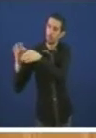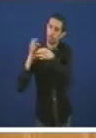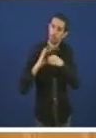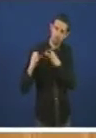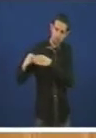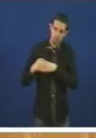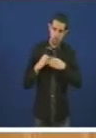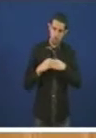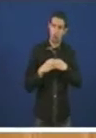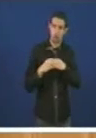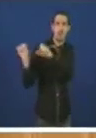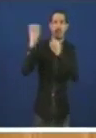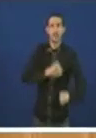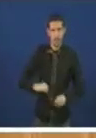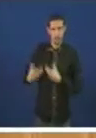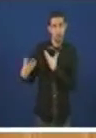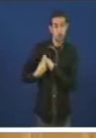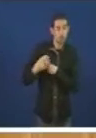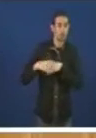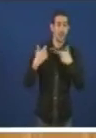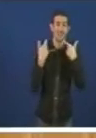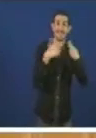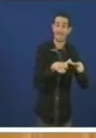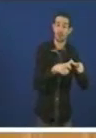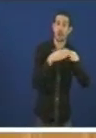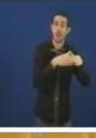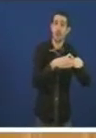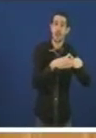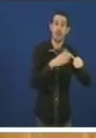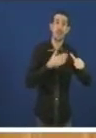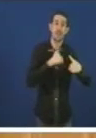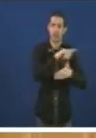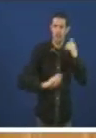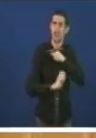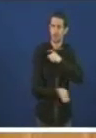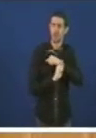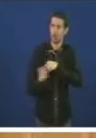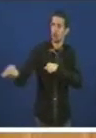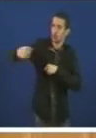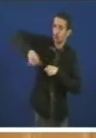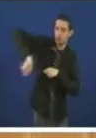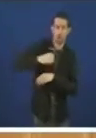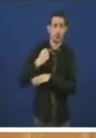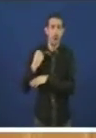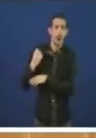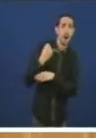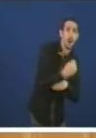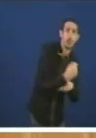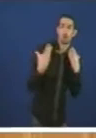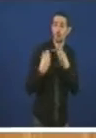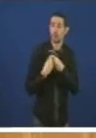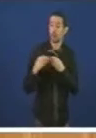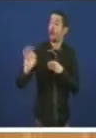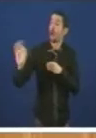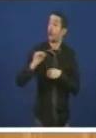estratégico para Galicia como o sector naval Podemos tedes colleres a man ou seguir facendo un xogo